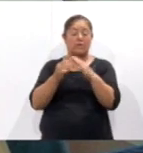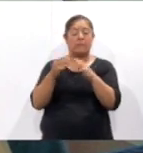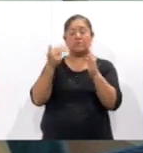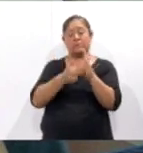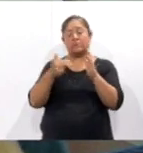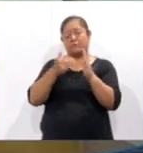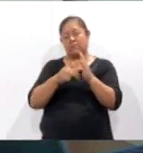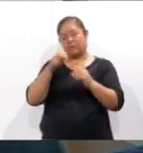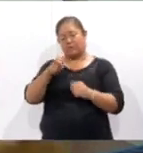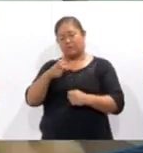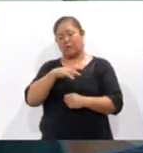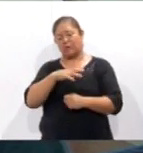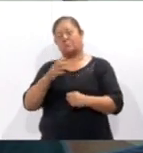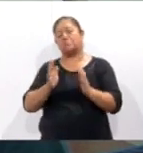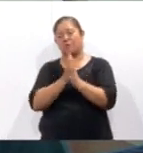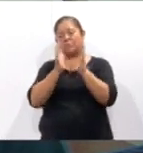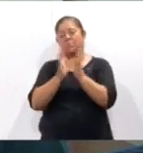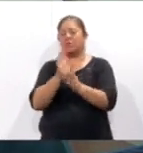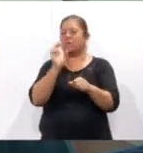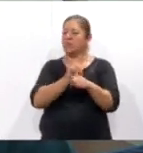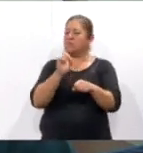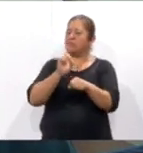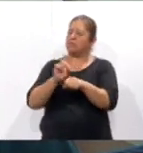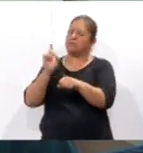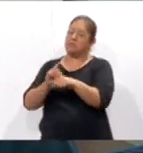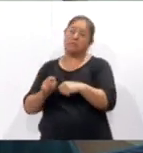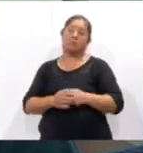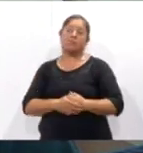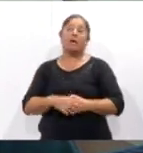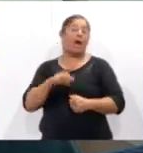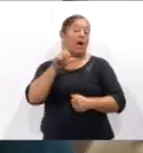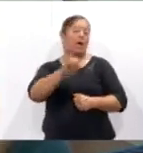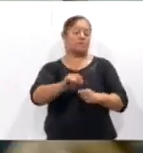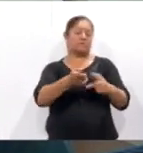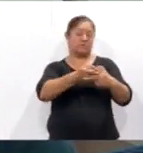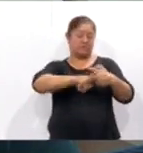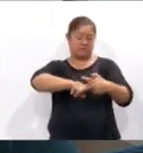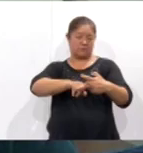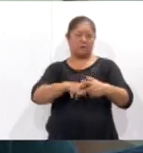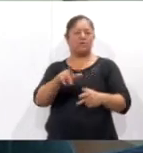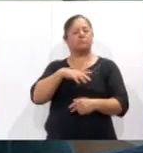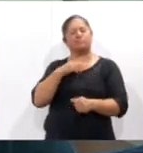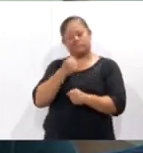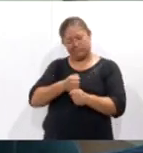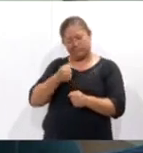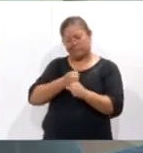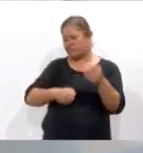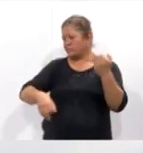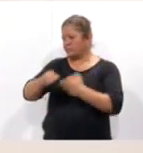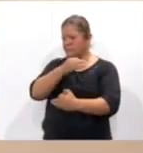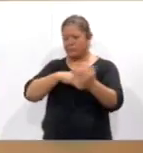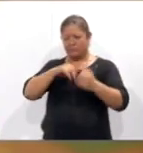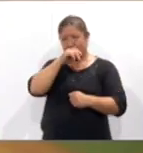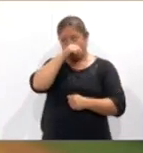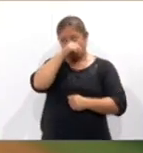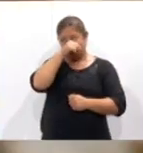que practicamos todos los días, y a partir de eso, vamos puliendo entre todas y todos.